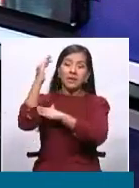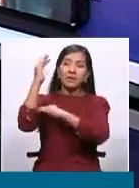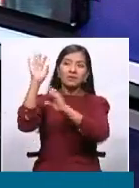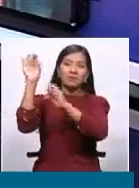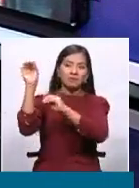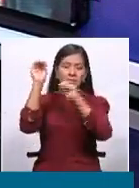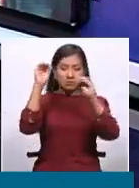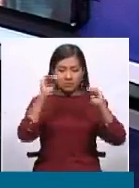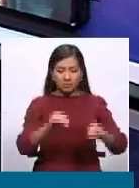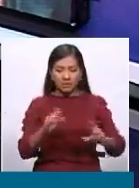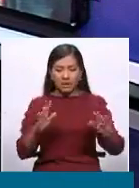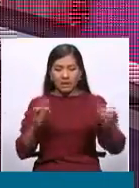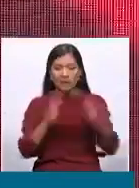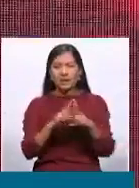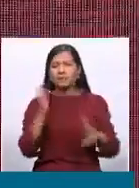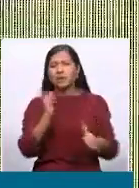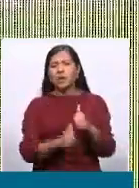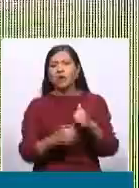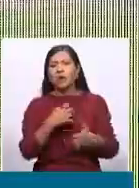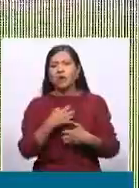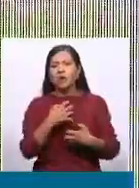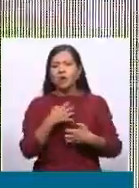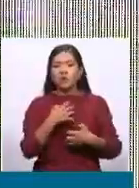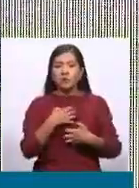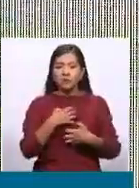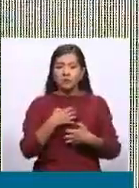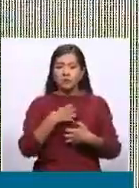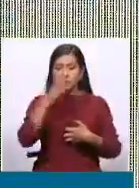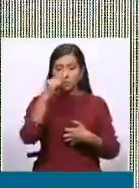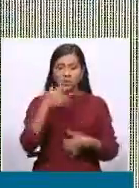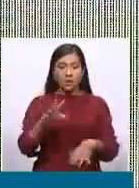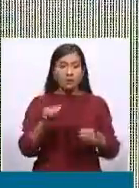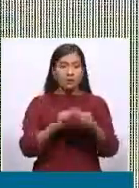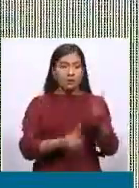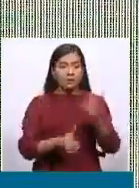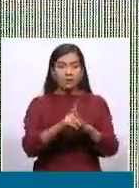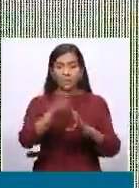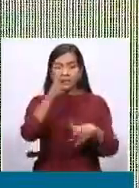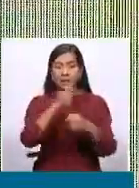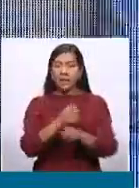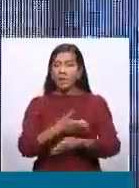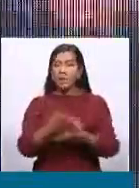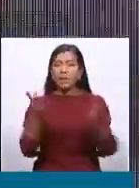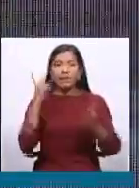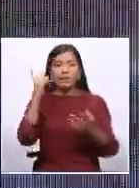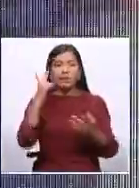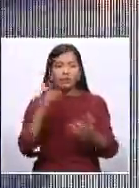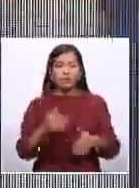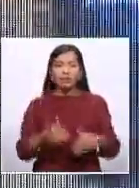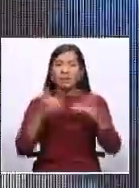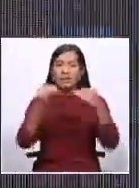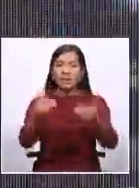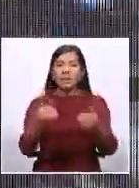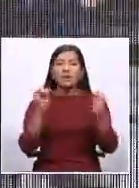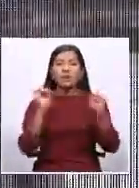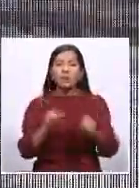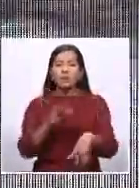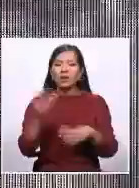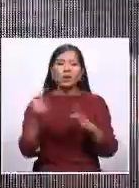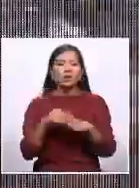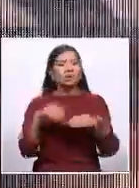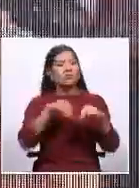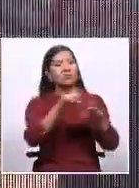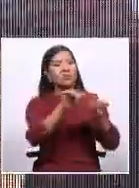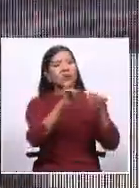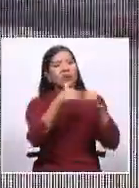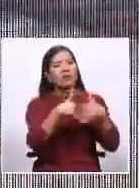sede de gobierno. Es decir, de que a partir de cualquier consigna política que se pueda crear de aquí en adelante, se pueda llevar la manifestación a puertas de la